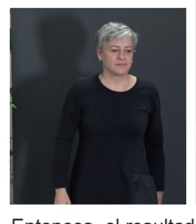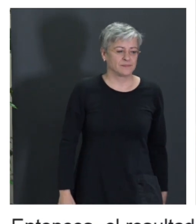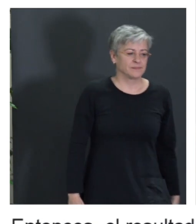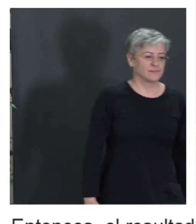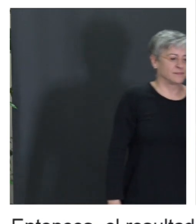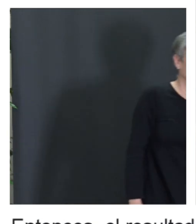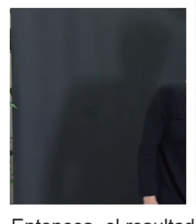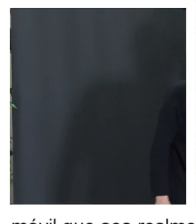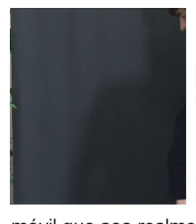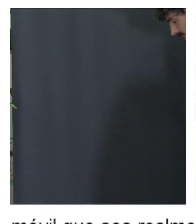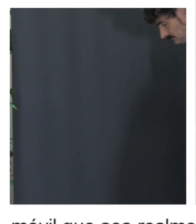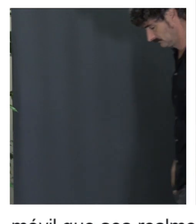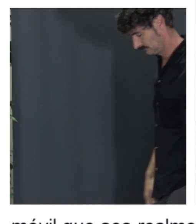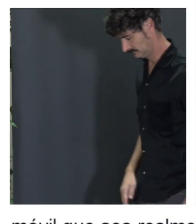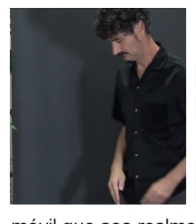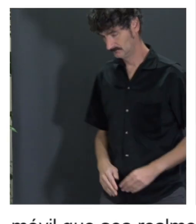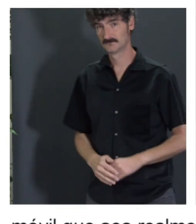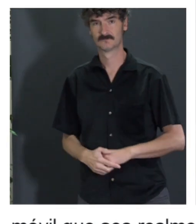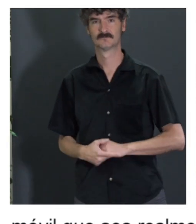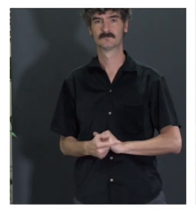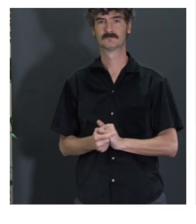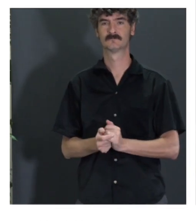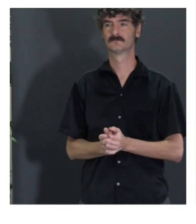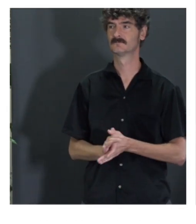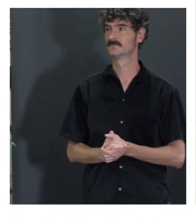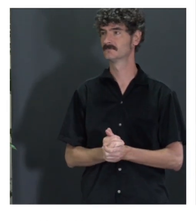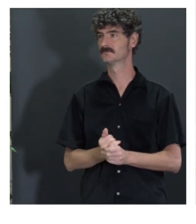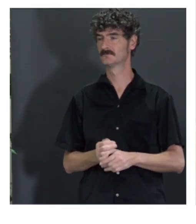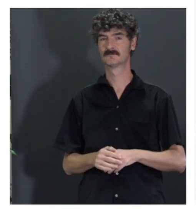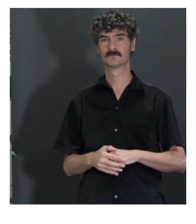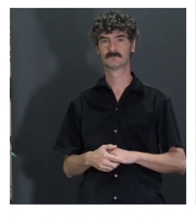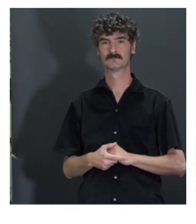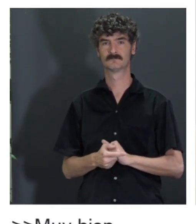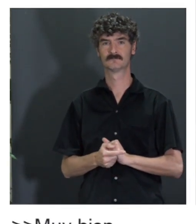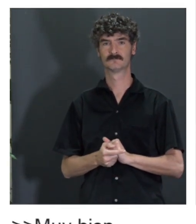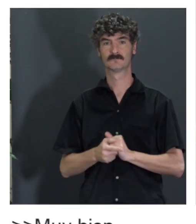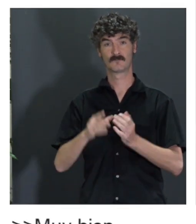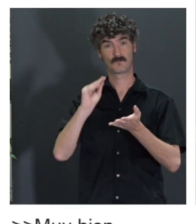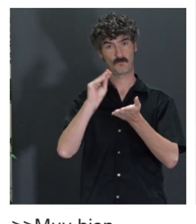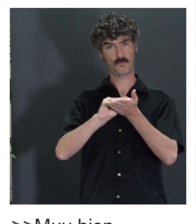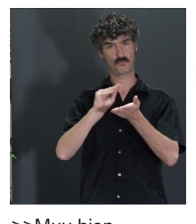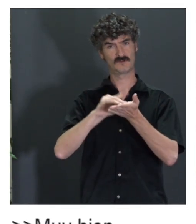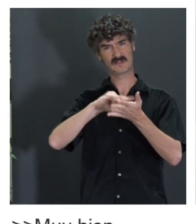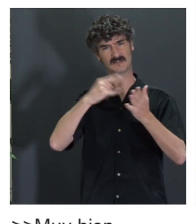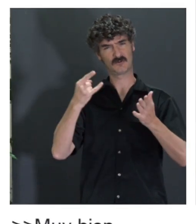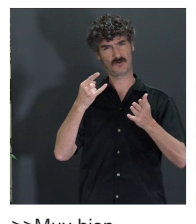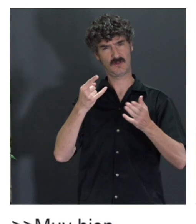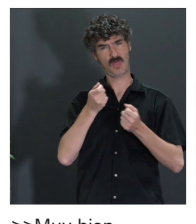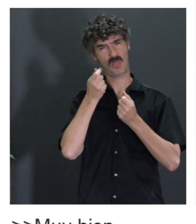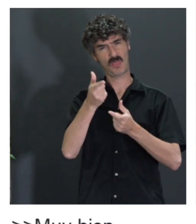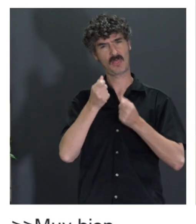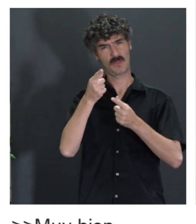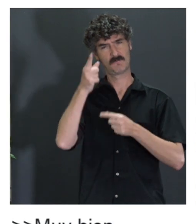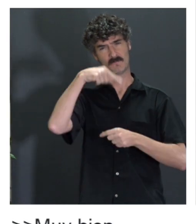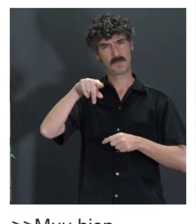Muy bien. Muchas tecnologías disponibles que se